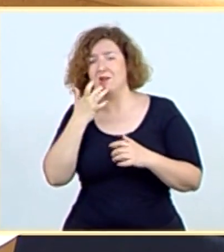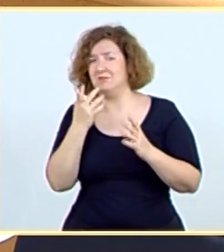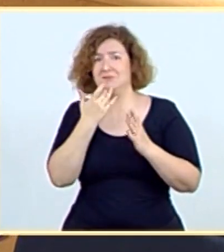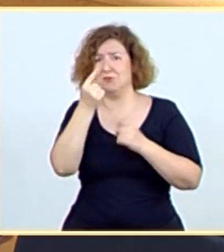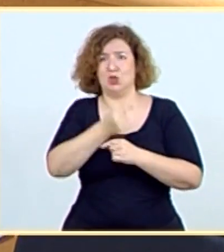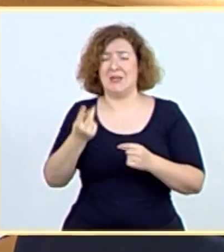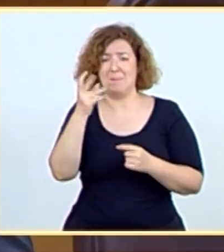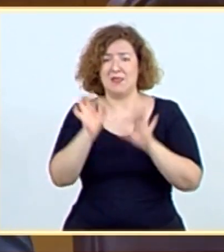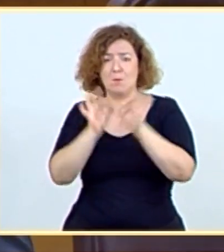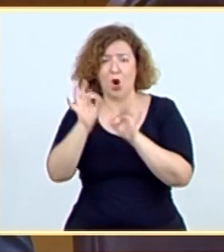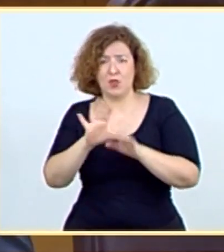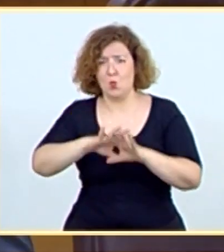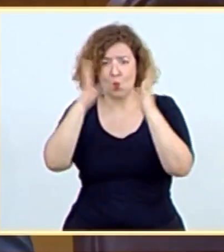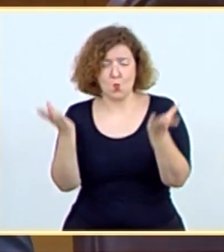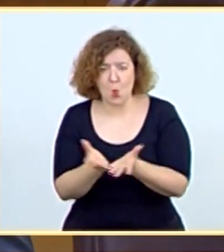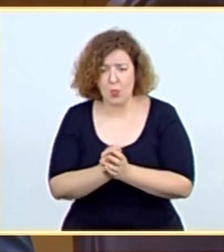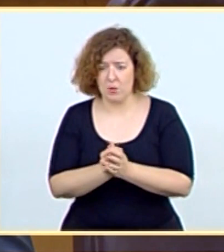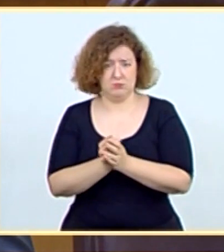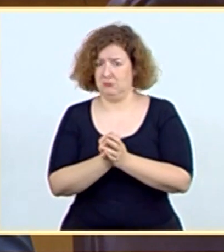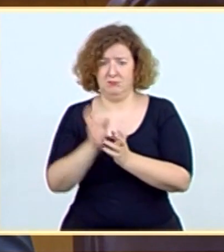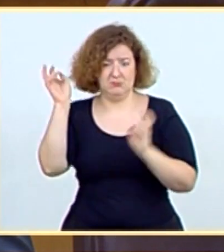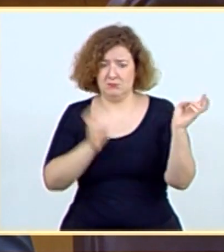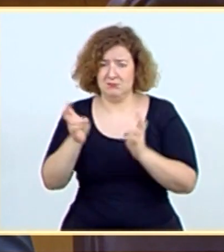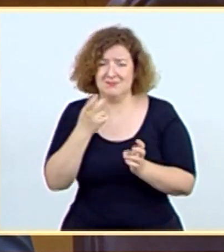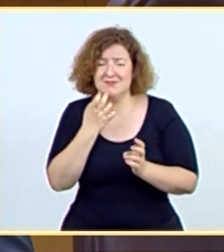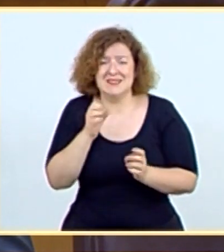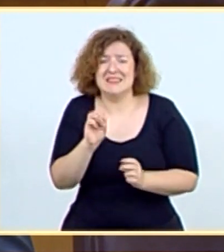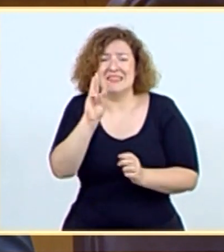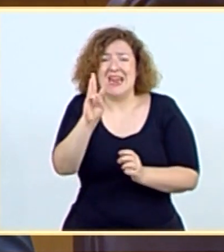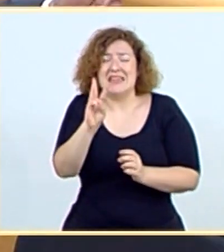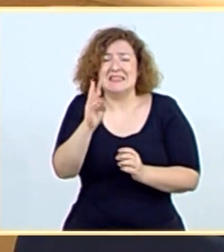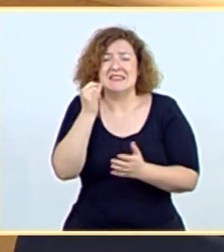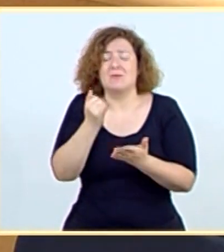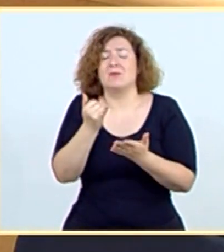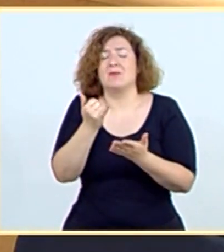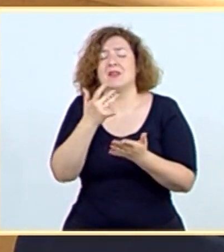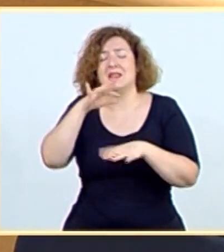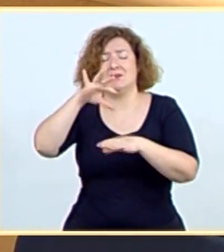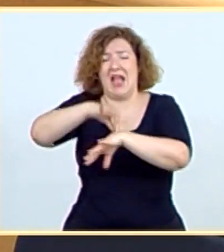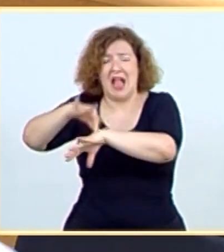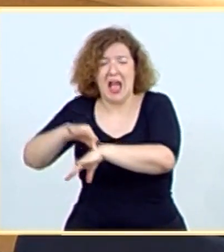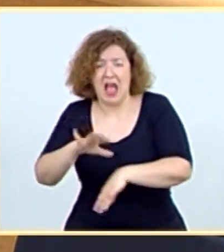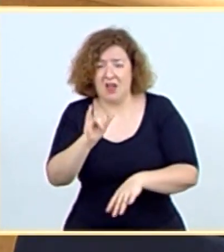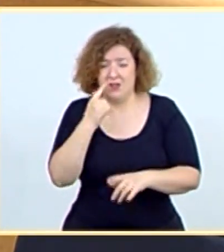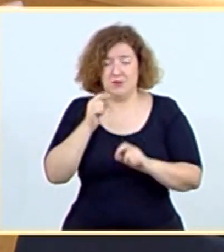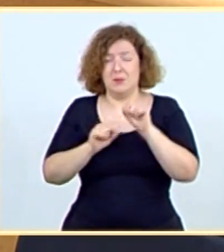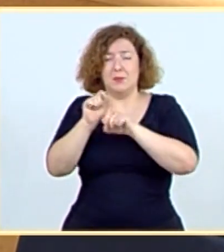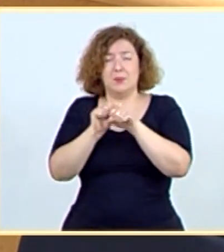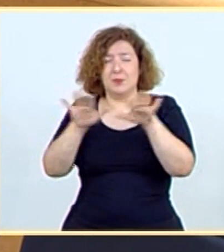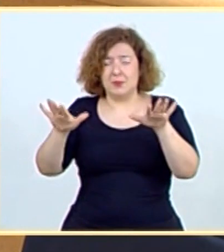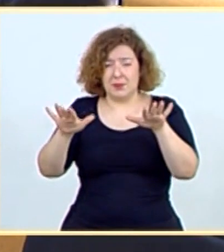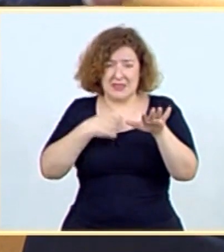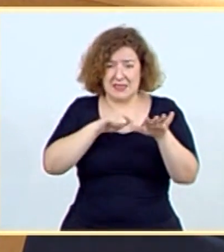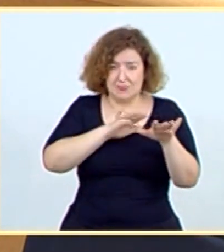Y, además, incluso en los casos detectados en una semana solamente ha habido tres casos. ¿Sabe cuánto representa eso respecto al virus que se está moviendo